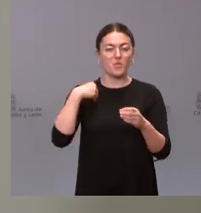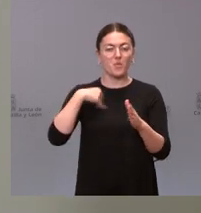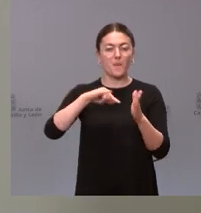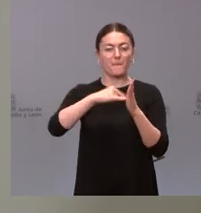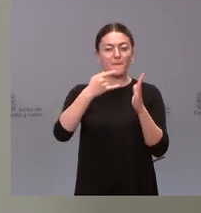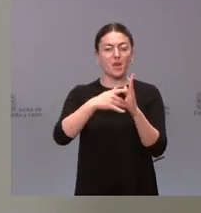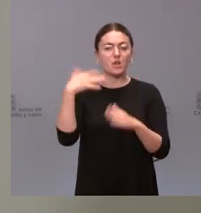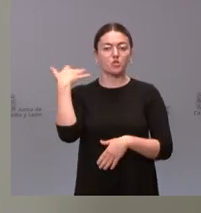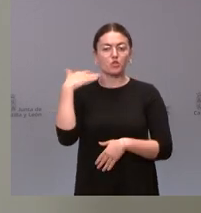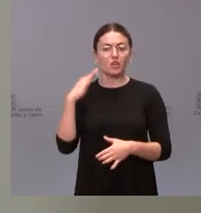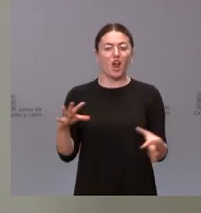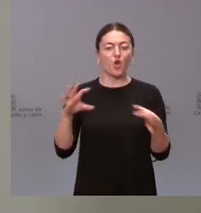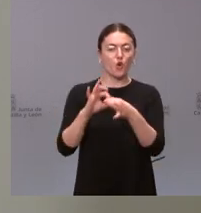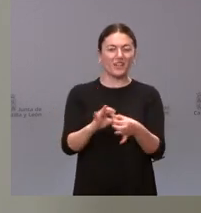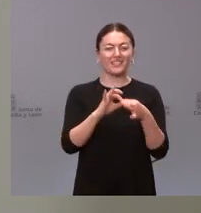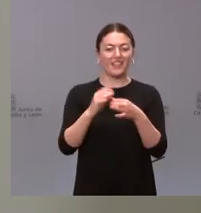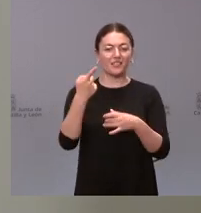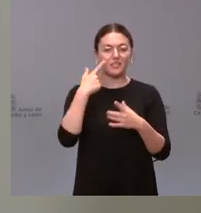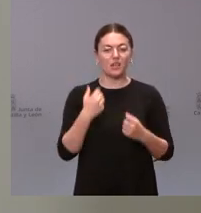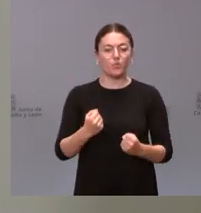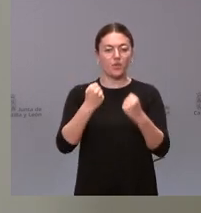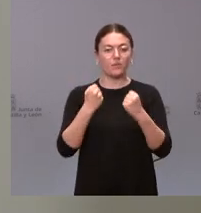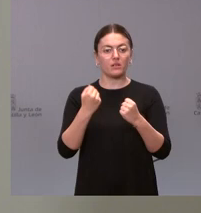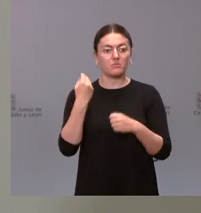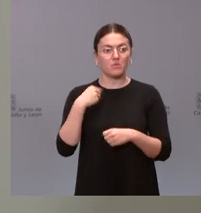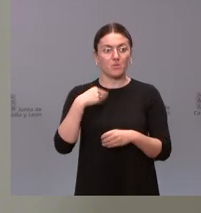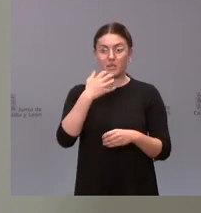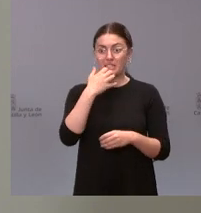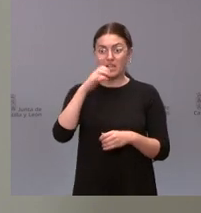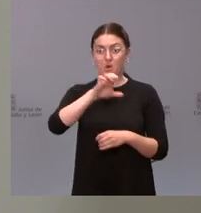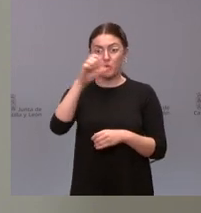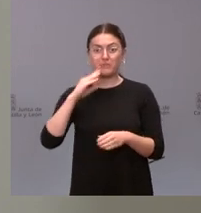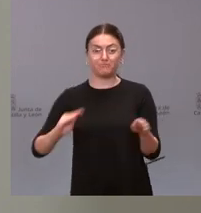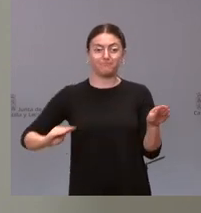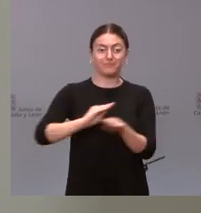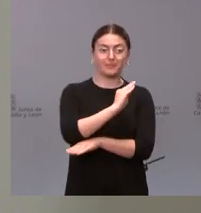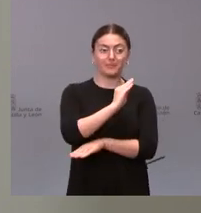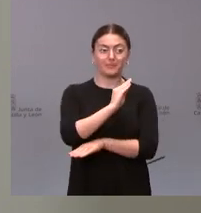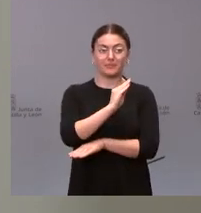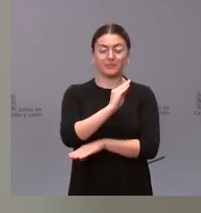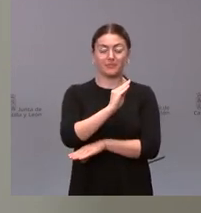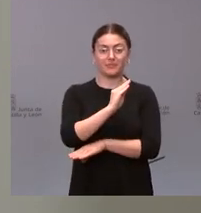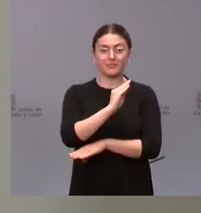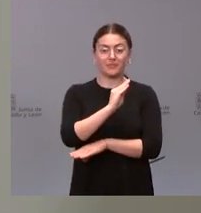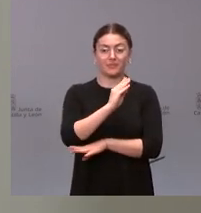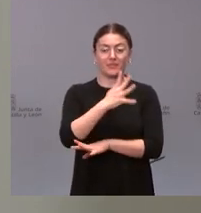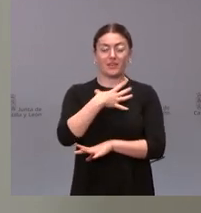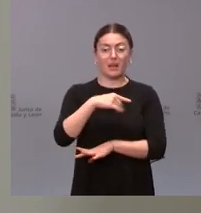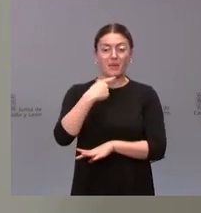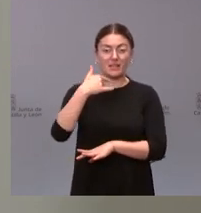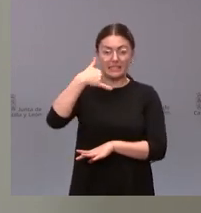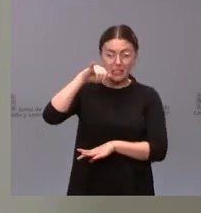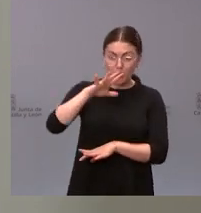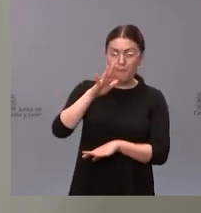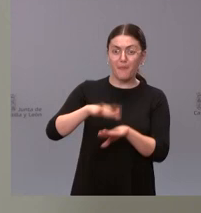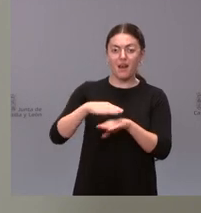saludable en el entendimiento que pensaba que si esta financiación europea no se asignaba a estas finalidades corría en riesgo la ejecución del programa